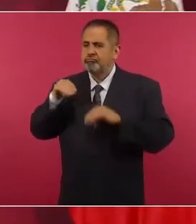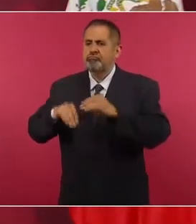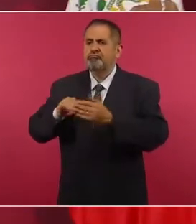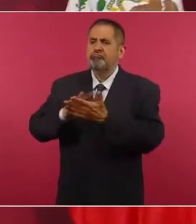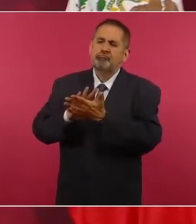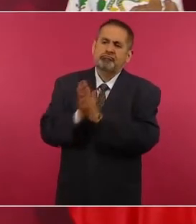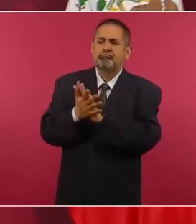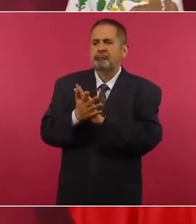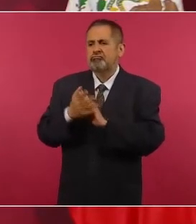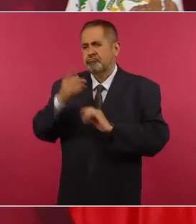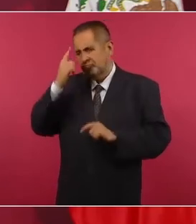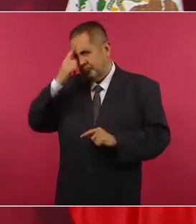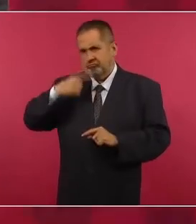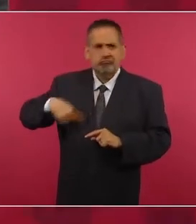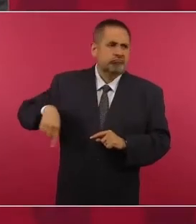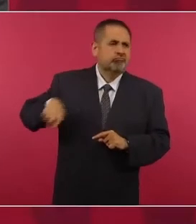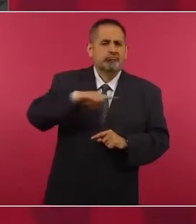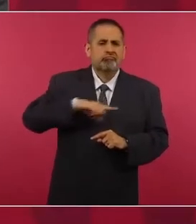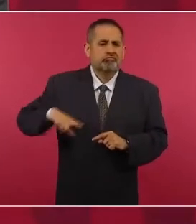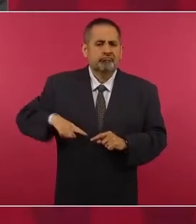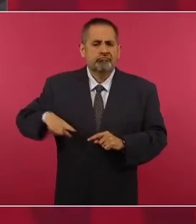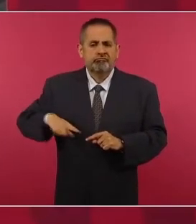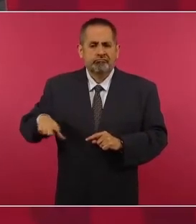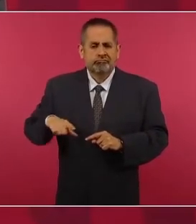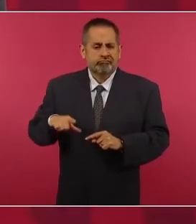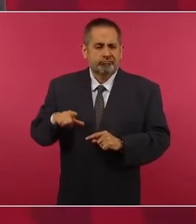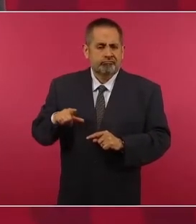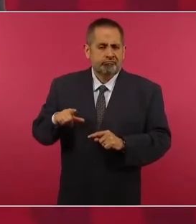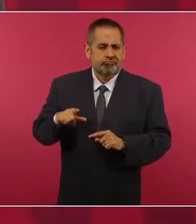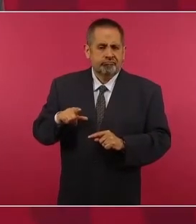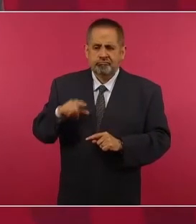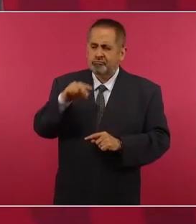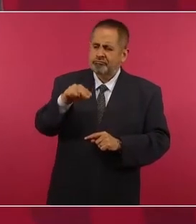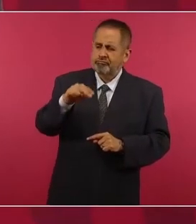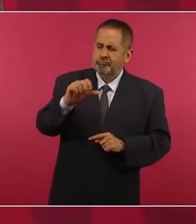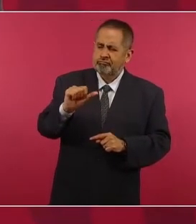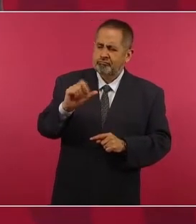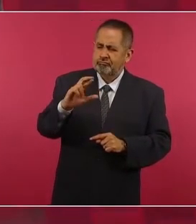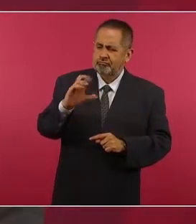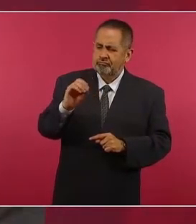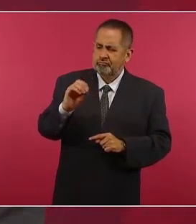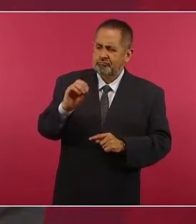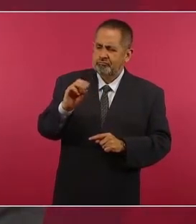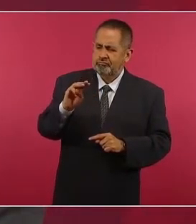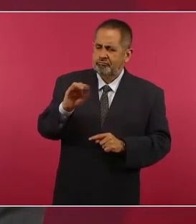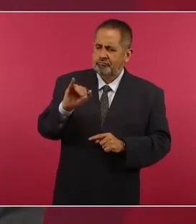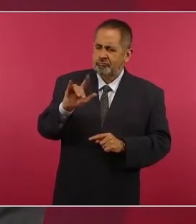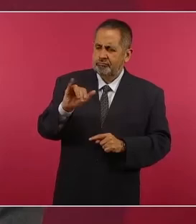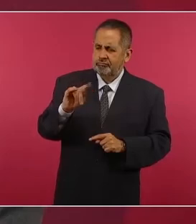narcomilitar,